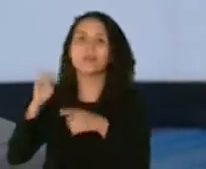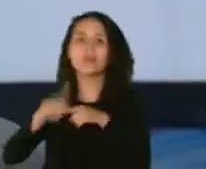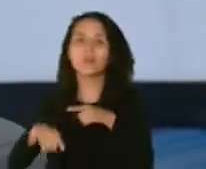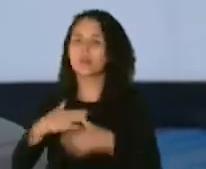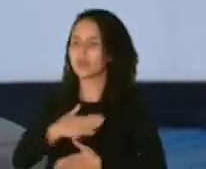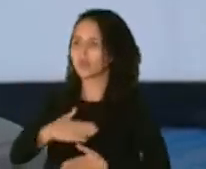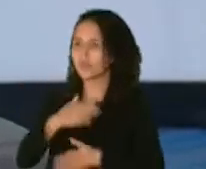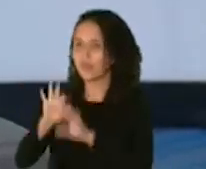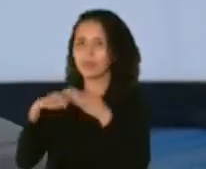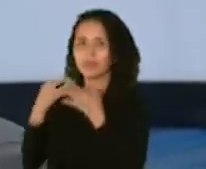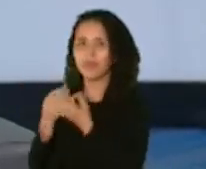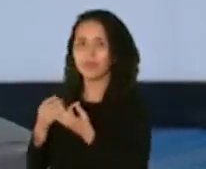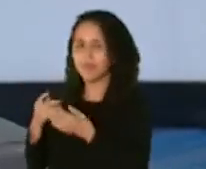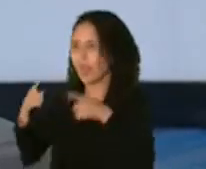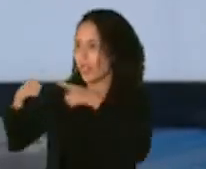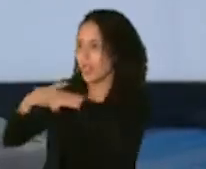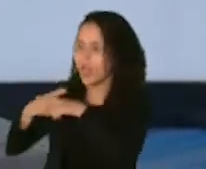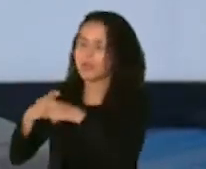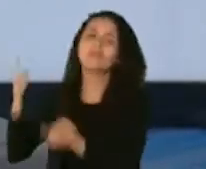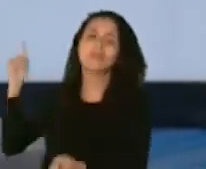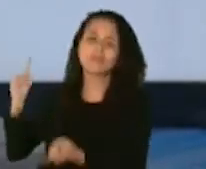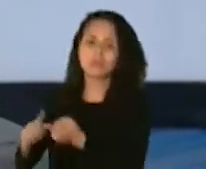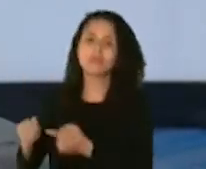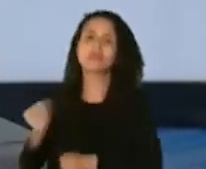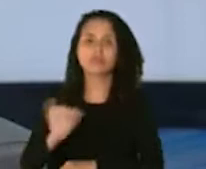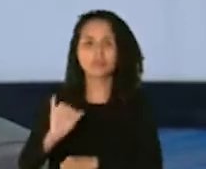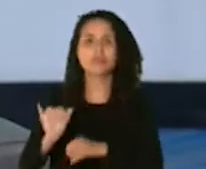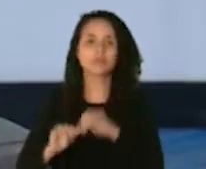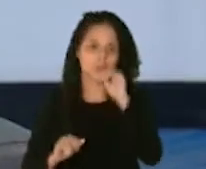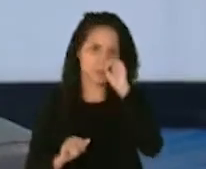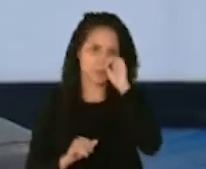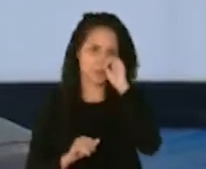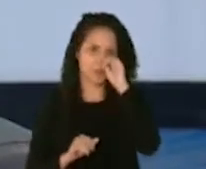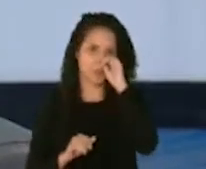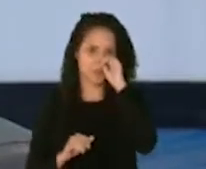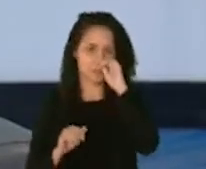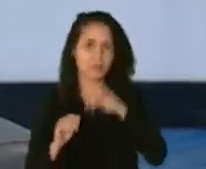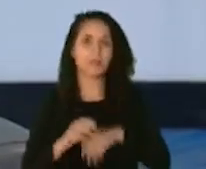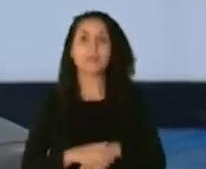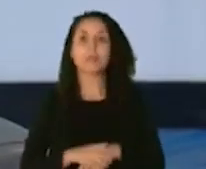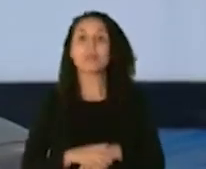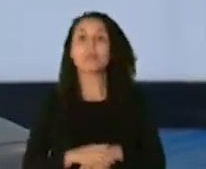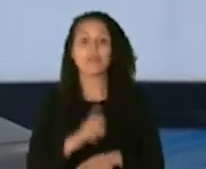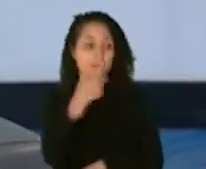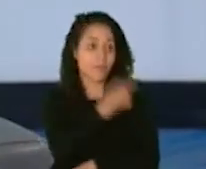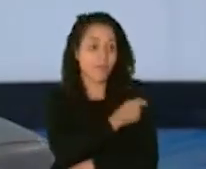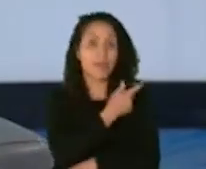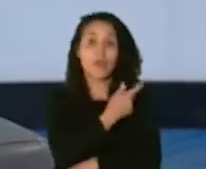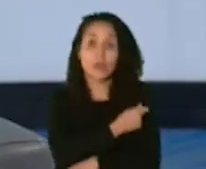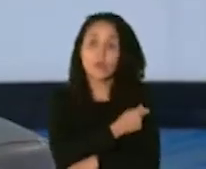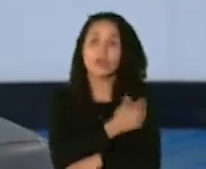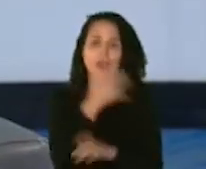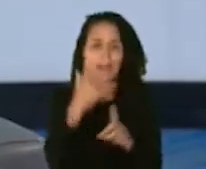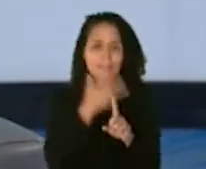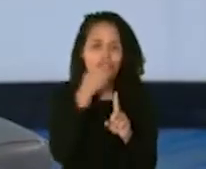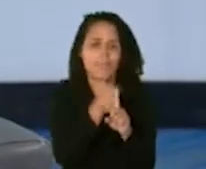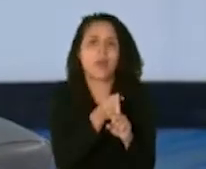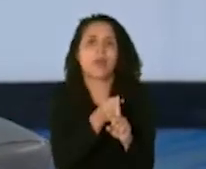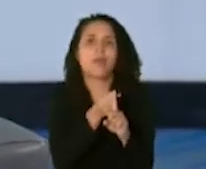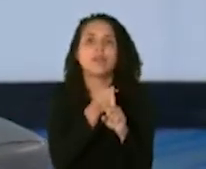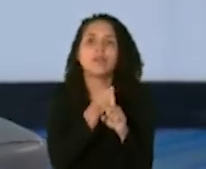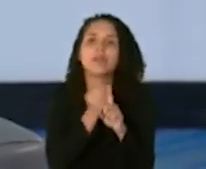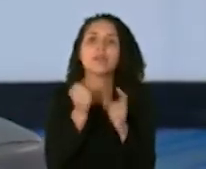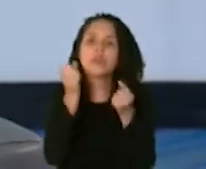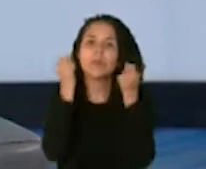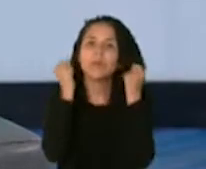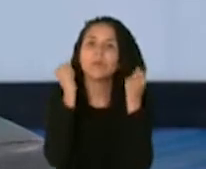disfrutar de su familia las vacunas han sido el impacto que han tenido ha sido mucho más allá estamos hablando